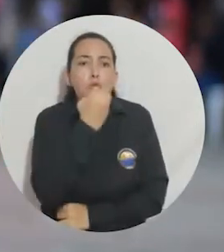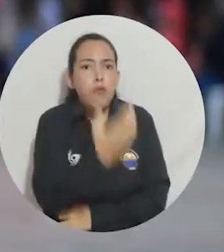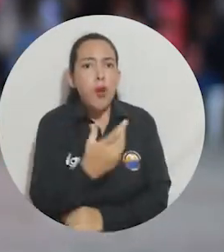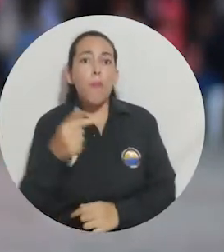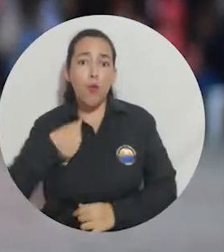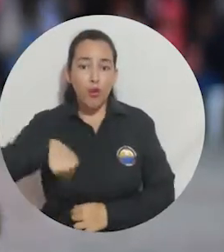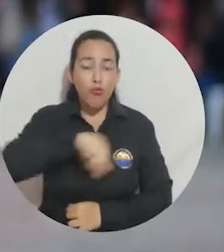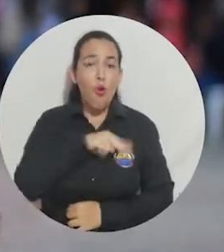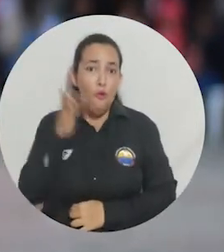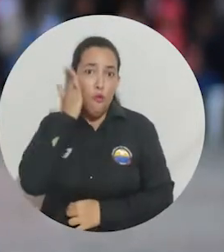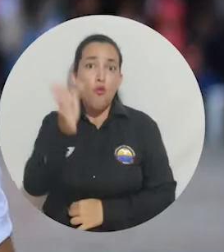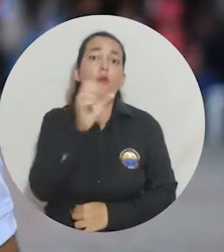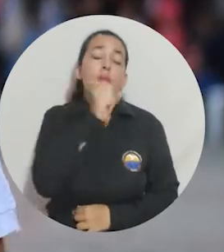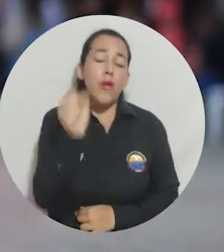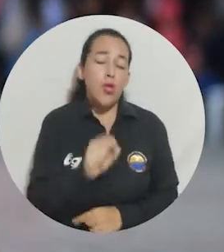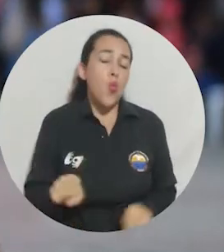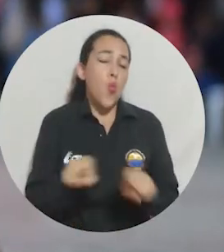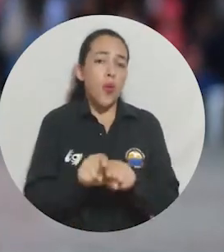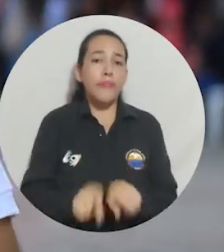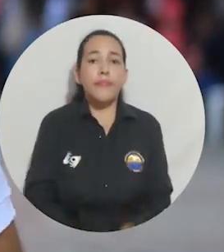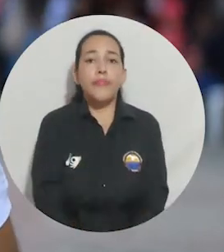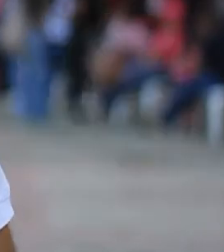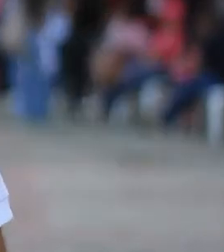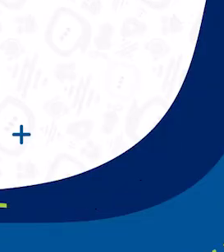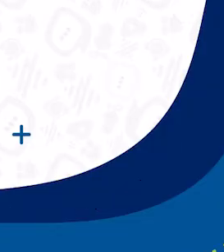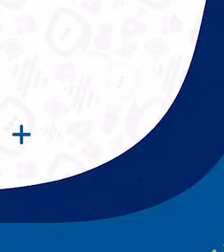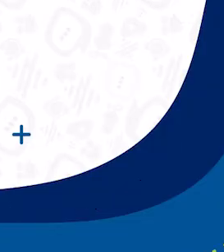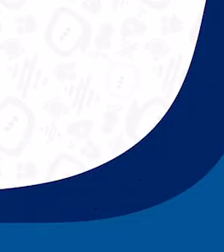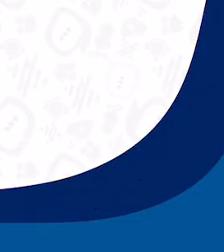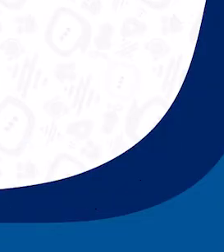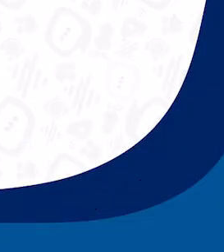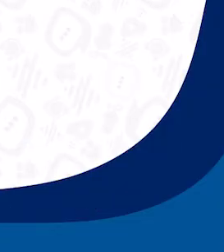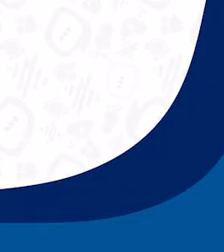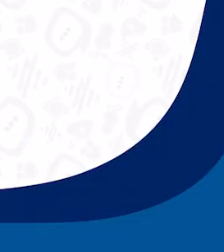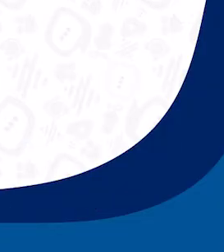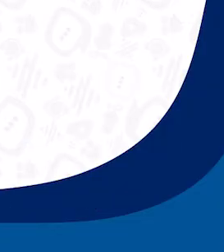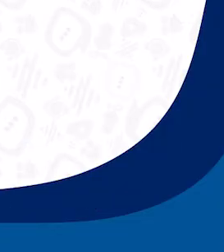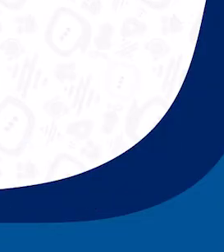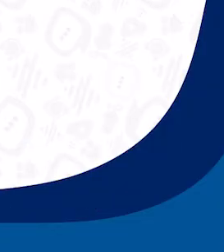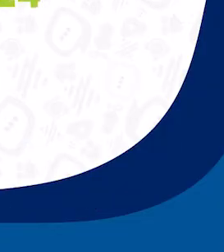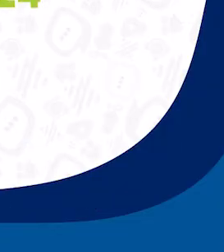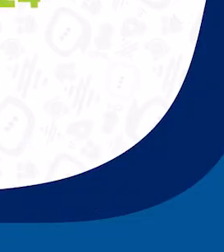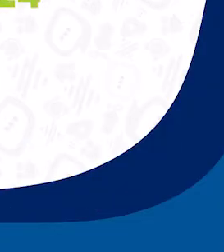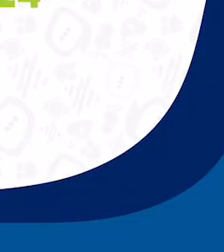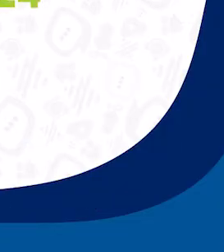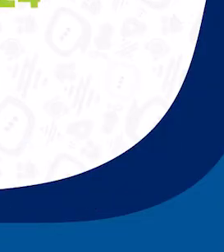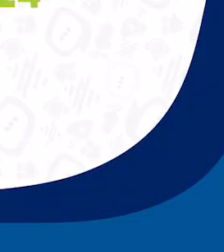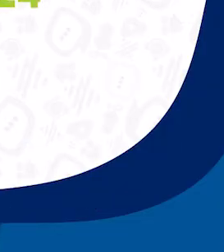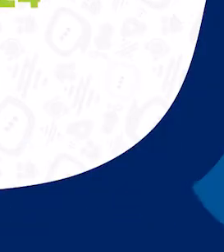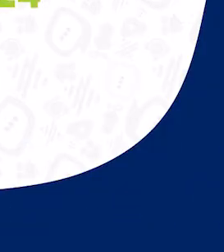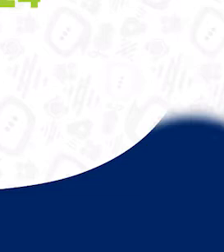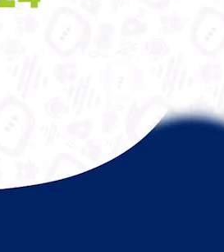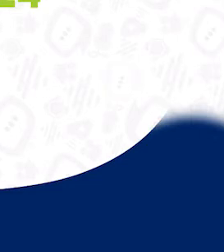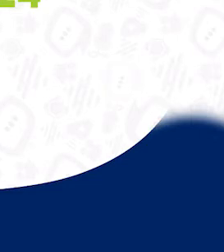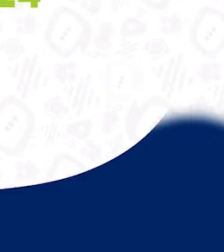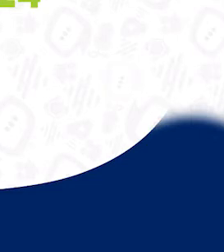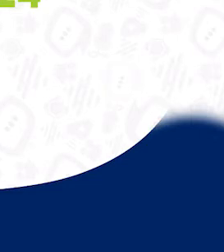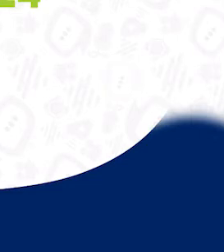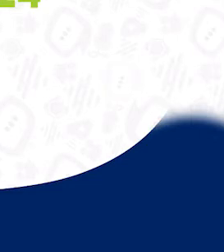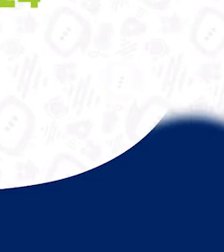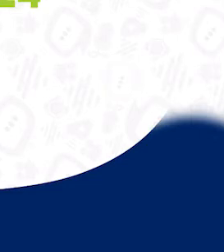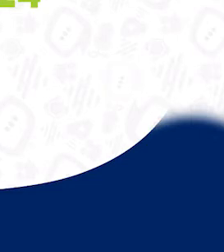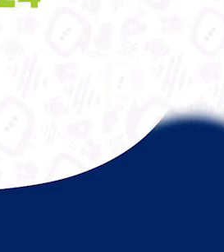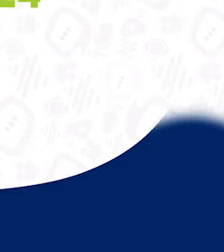vamos, acompáñenos en esta labor bonita porque para allá vamos todos. Universidad de Matalena, aún más incluyente